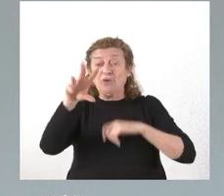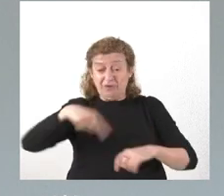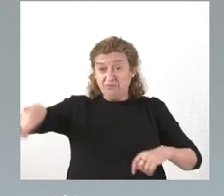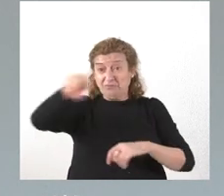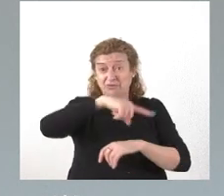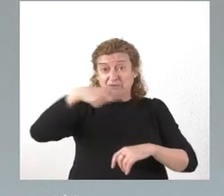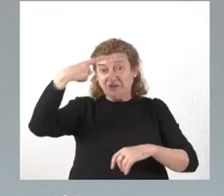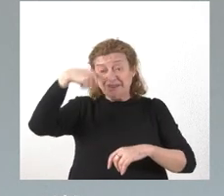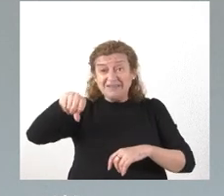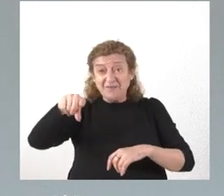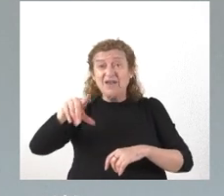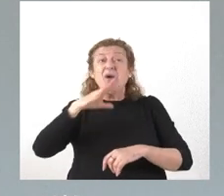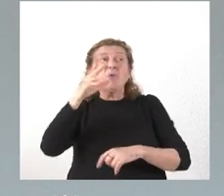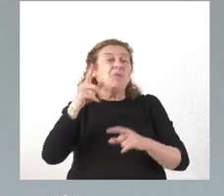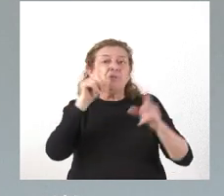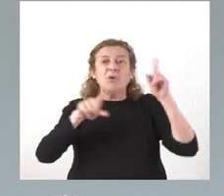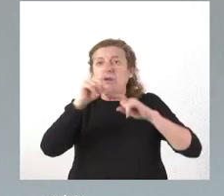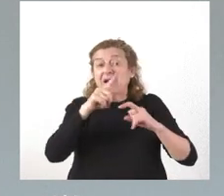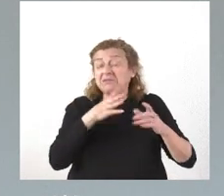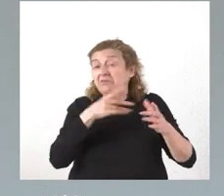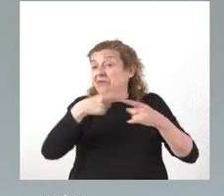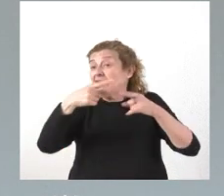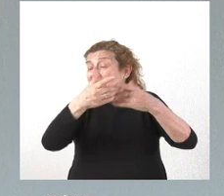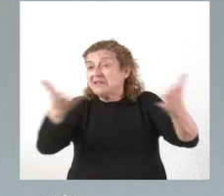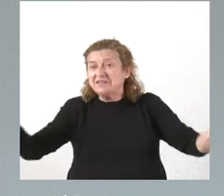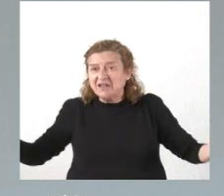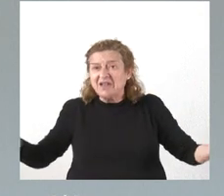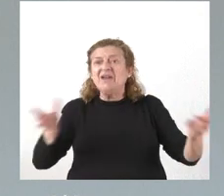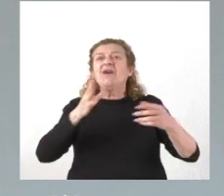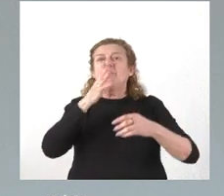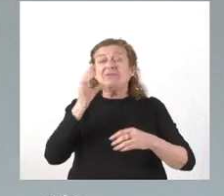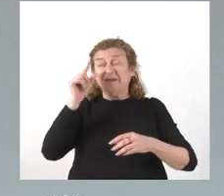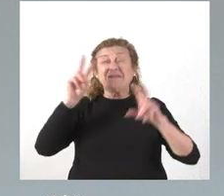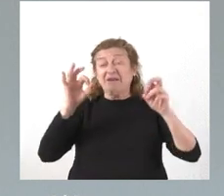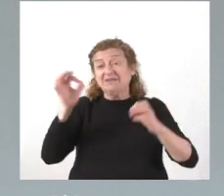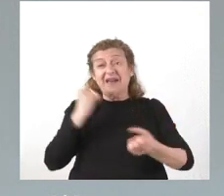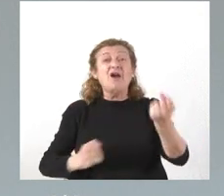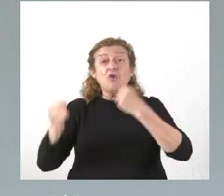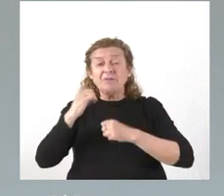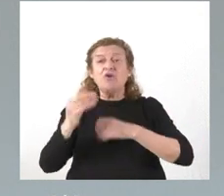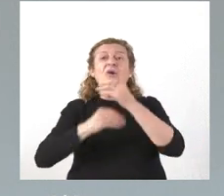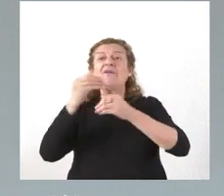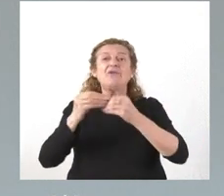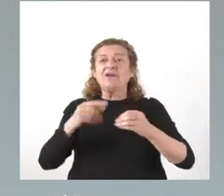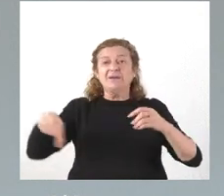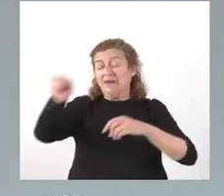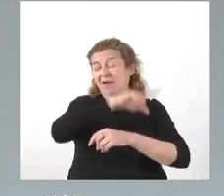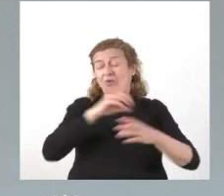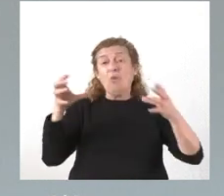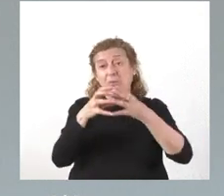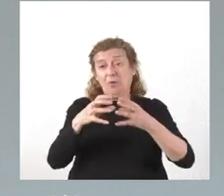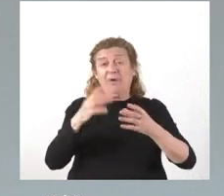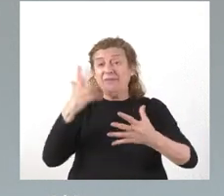ustedes, por diversas circunstancias, sobre todo de índole económico, hizo que el conjunto de la Administración española